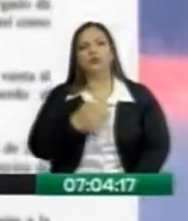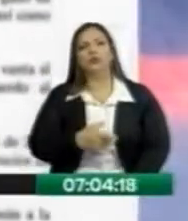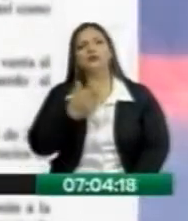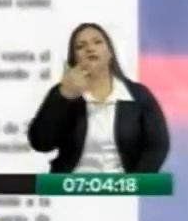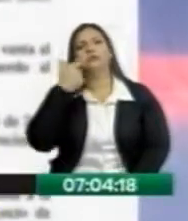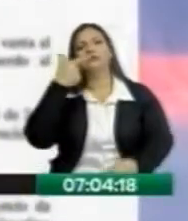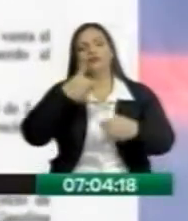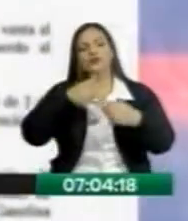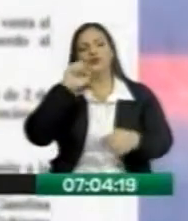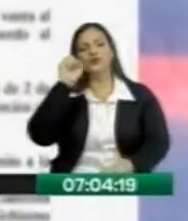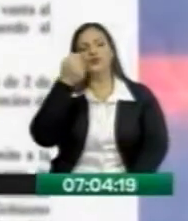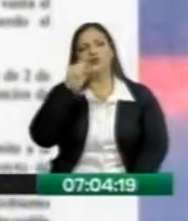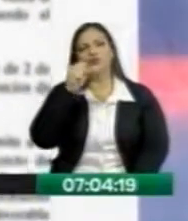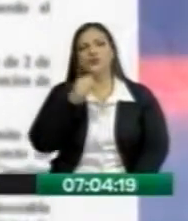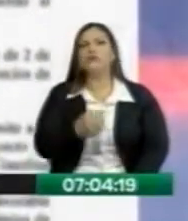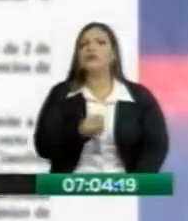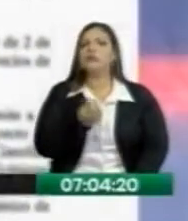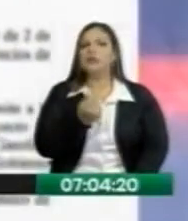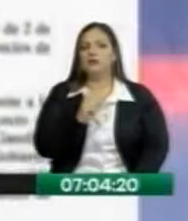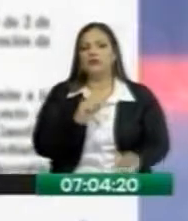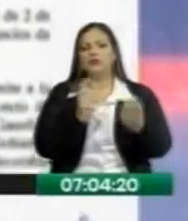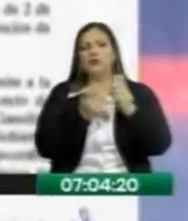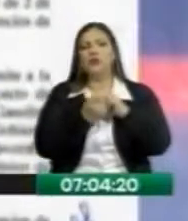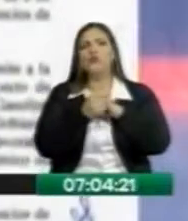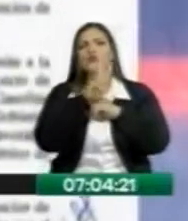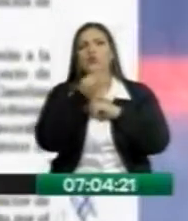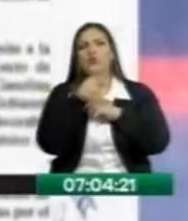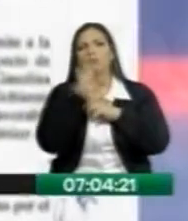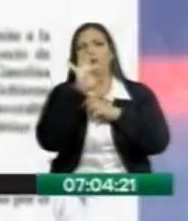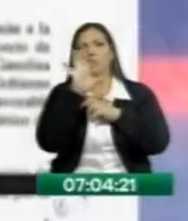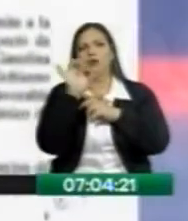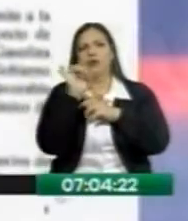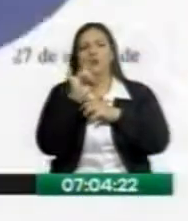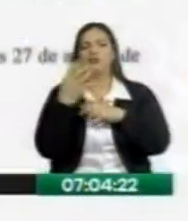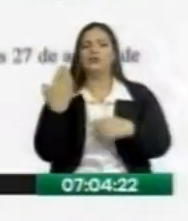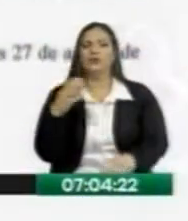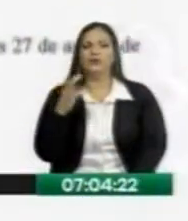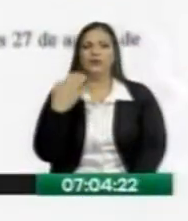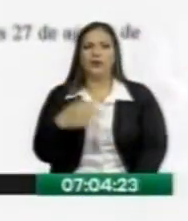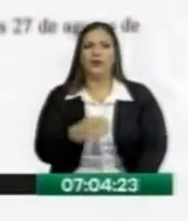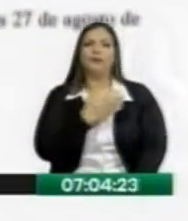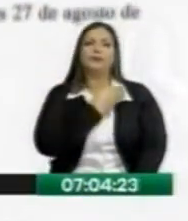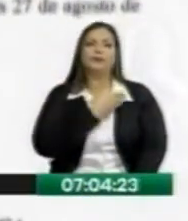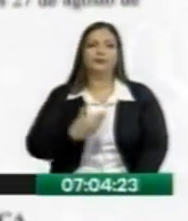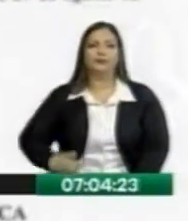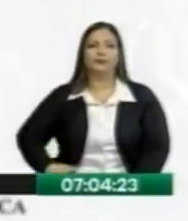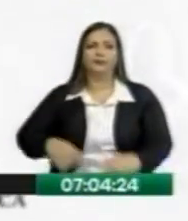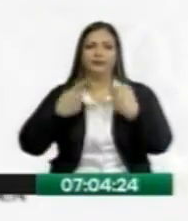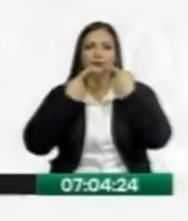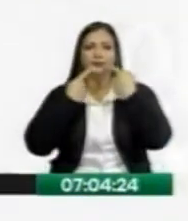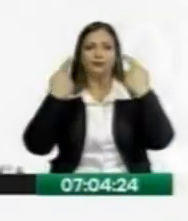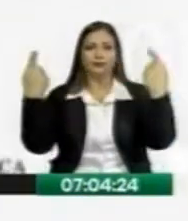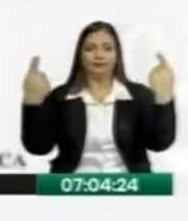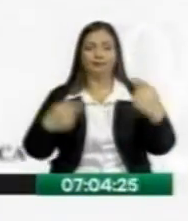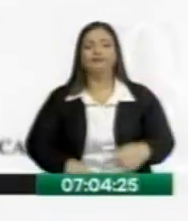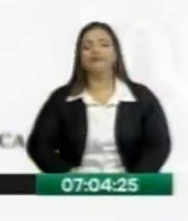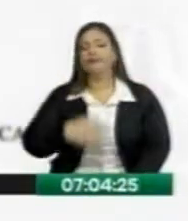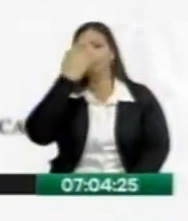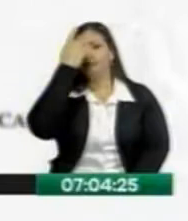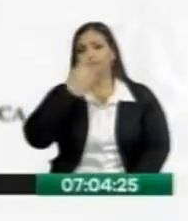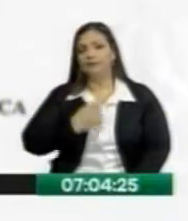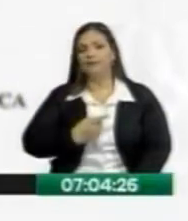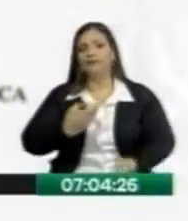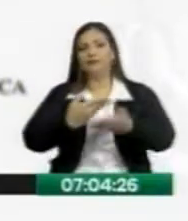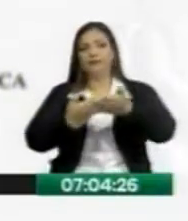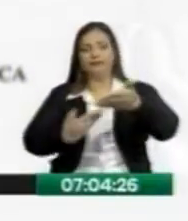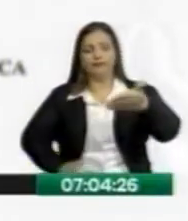de 2 dólares y 98 centavos. Así lo informó el gobierno nacional a través del decreto 490 que